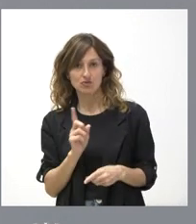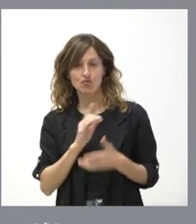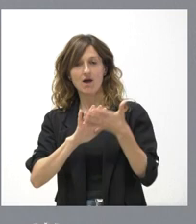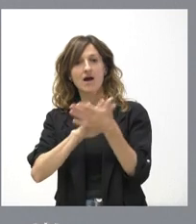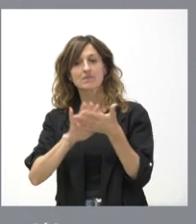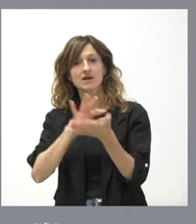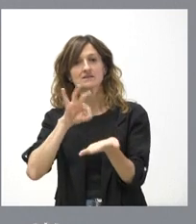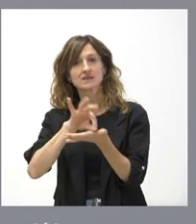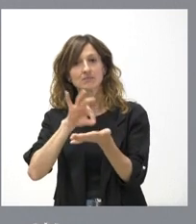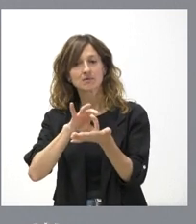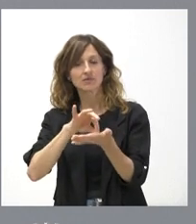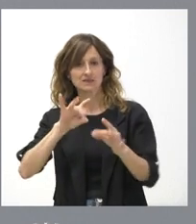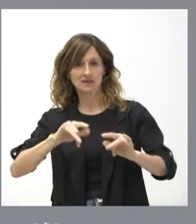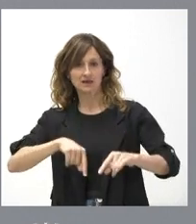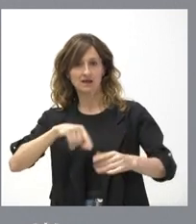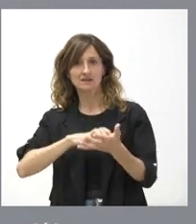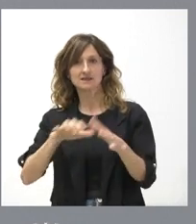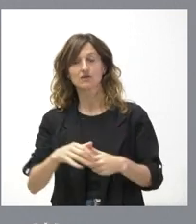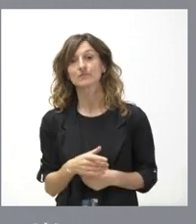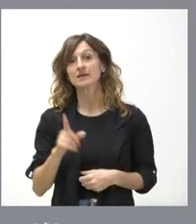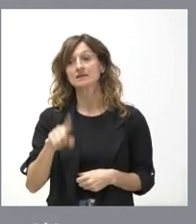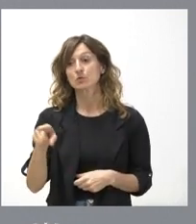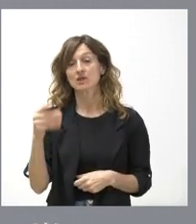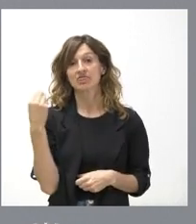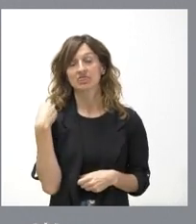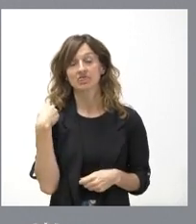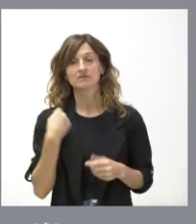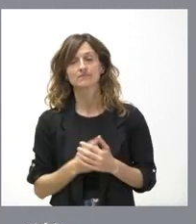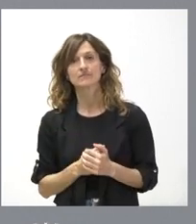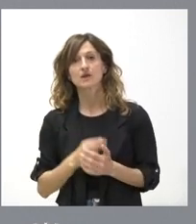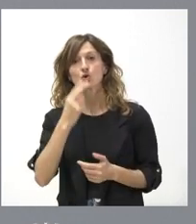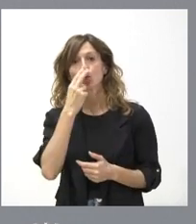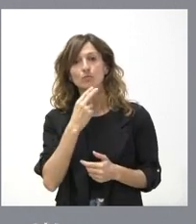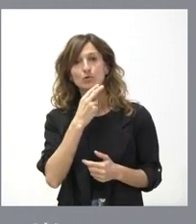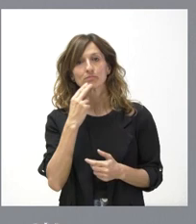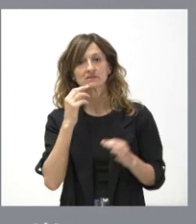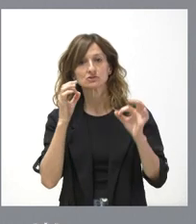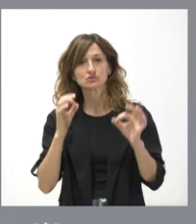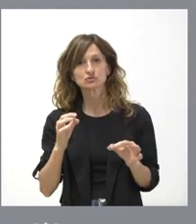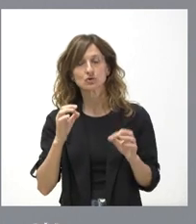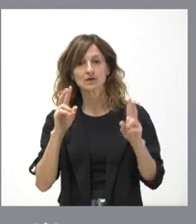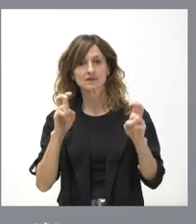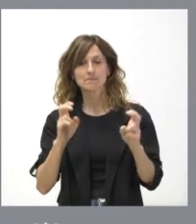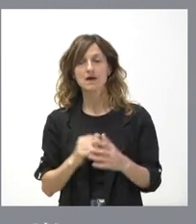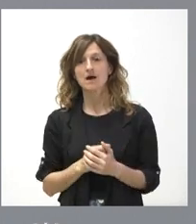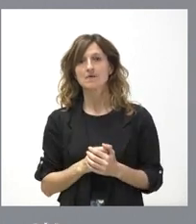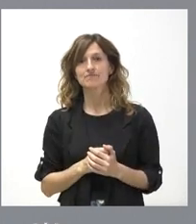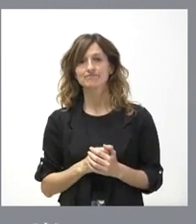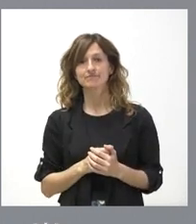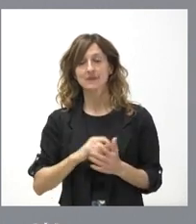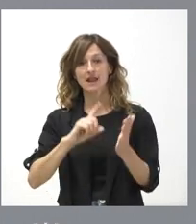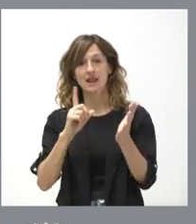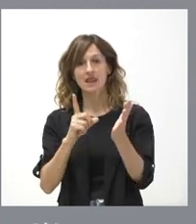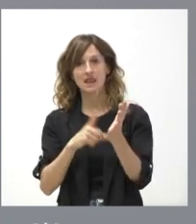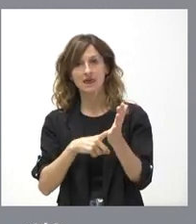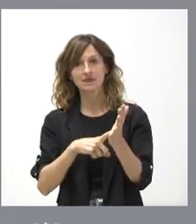los servicios para la gente de esta tierra. Me preguntaba usted sobre un compromiso en torno a una ley,